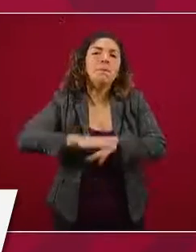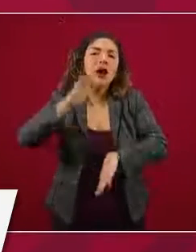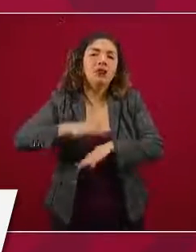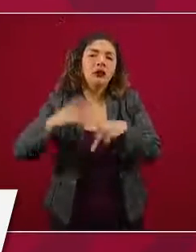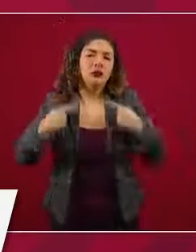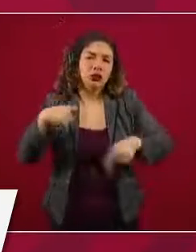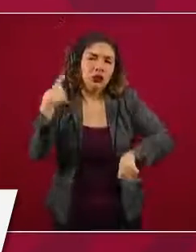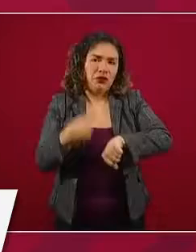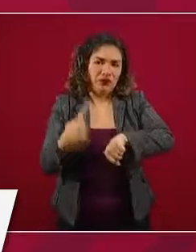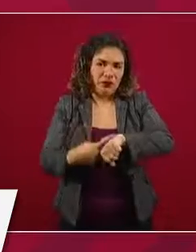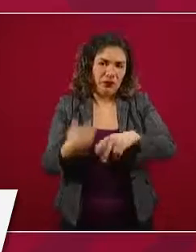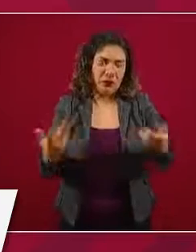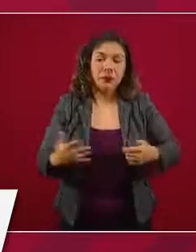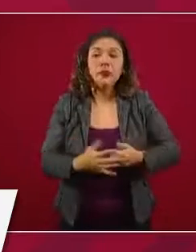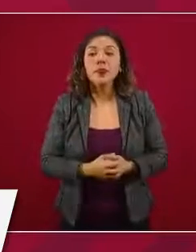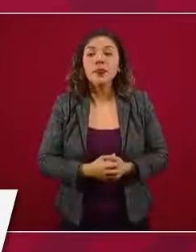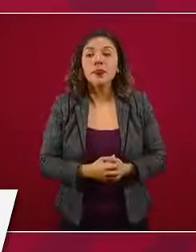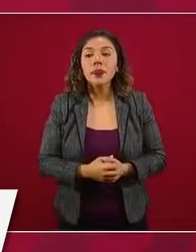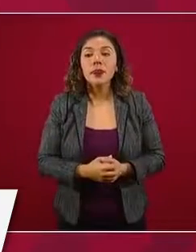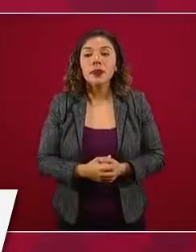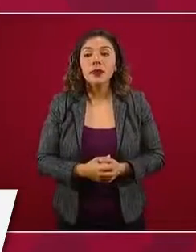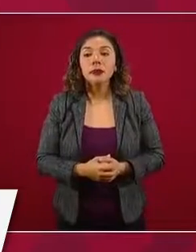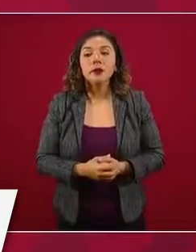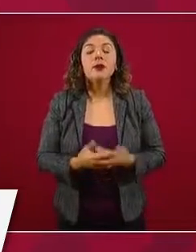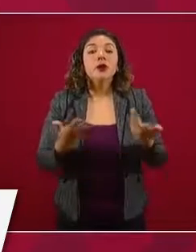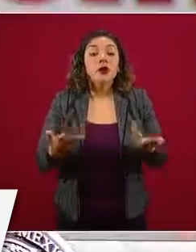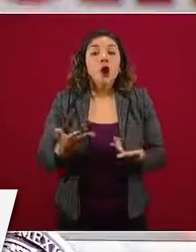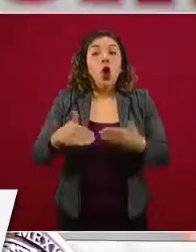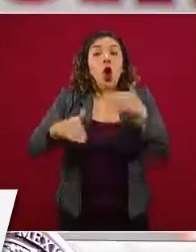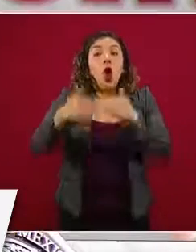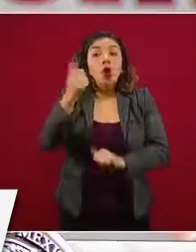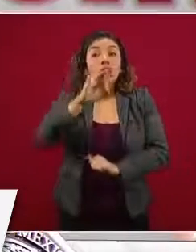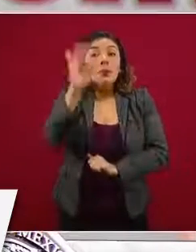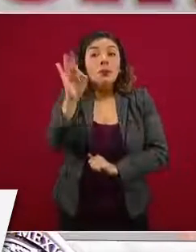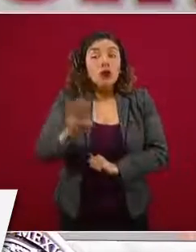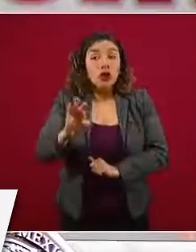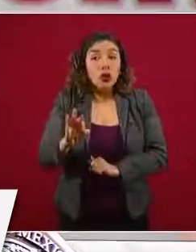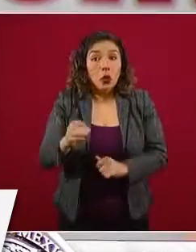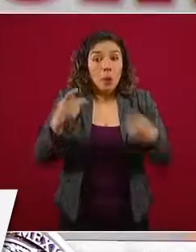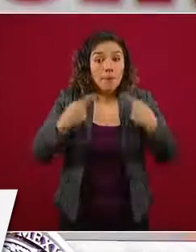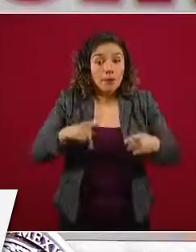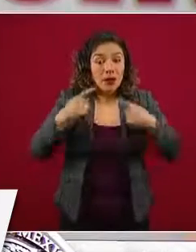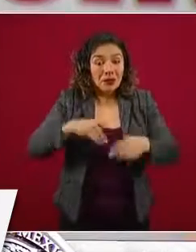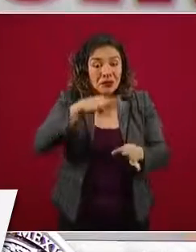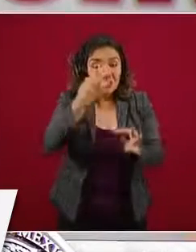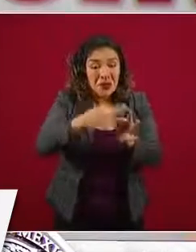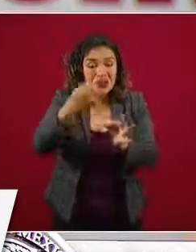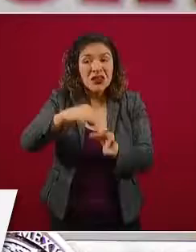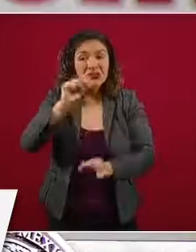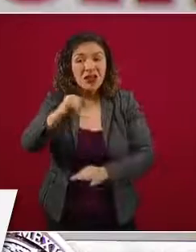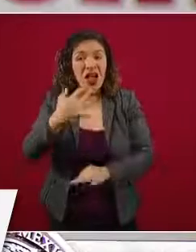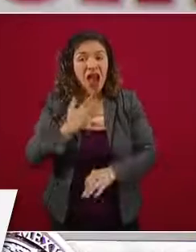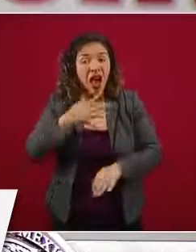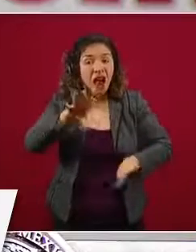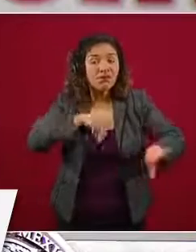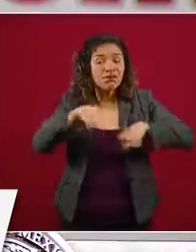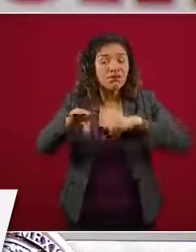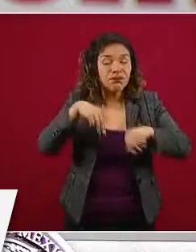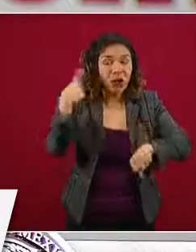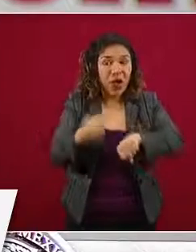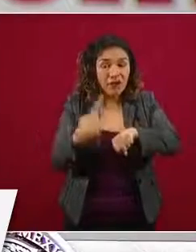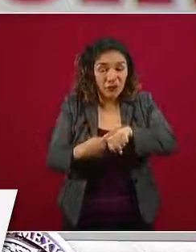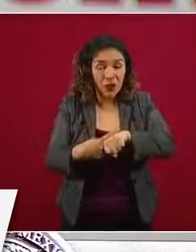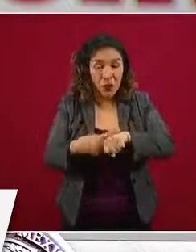comentando. Es de destacar que 11 por ciento de los casos que se confirman y de los casos que se